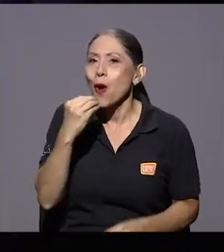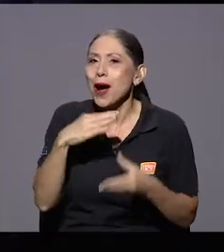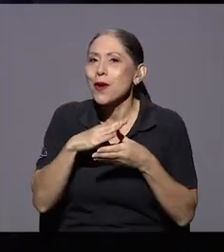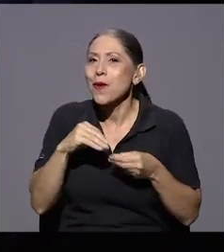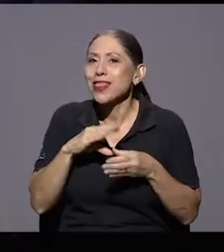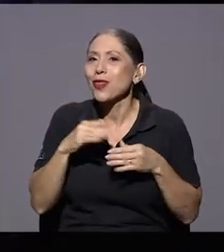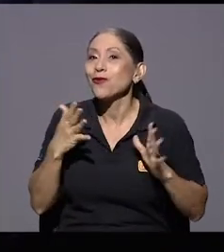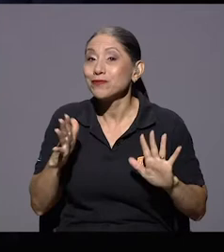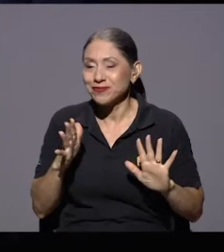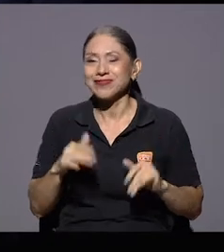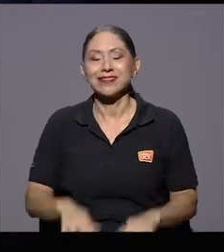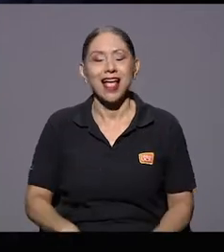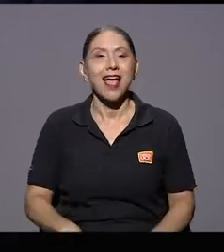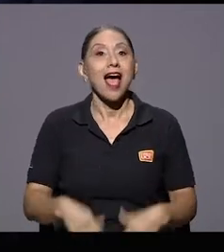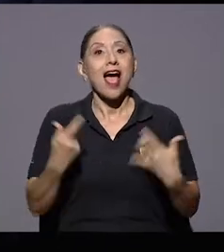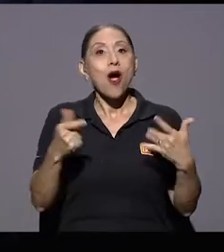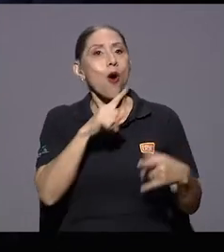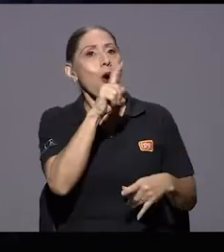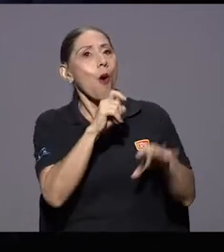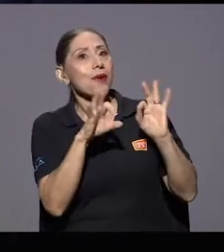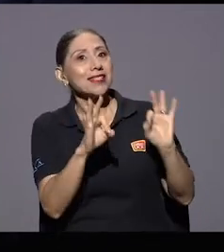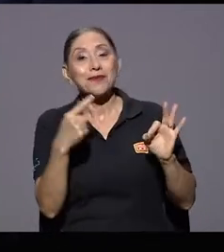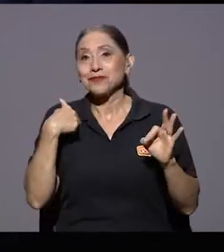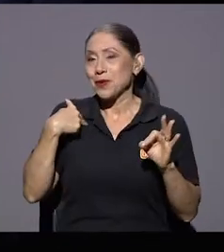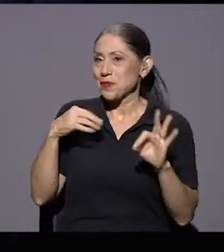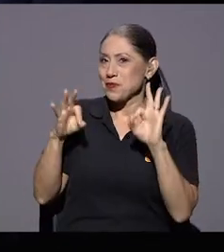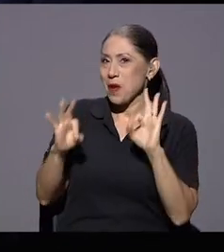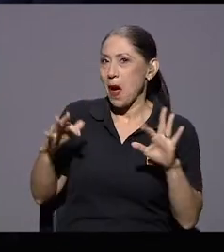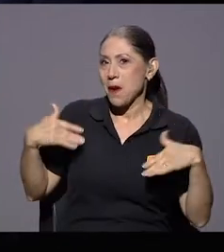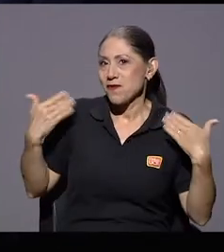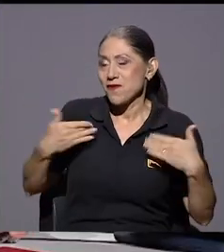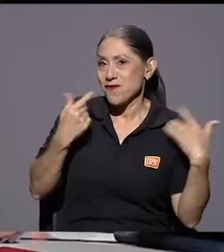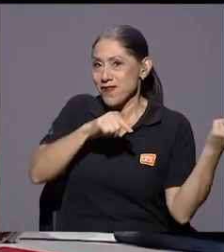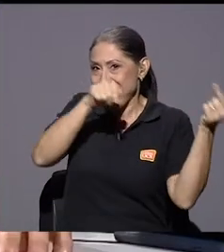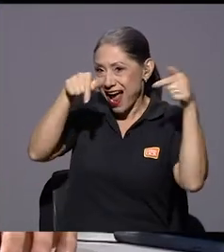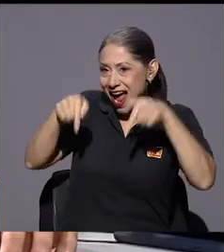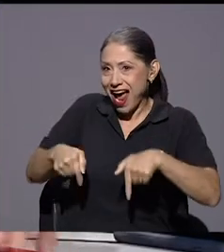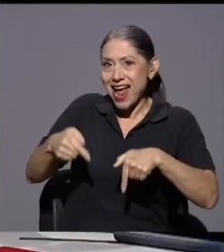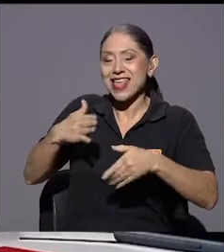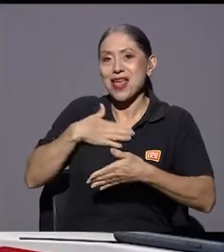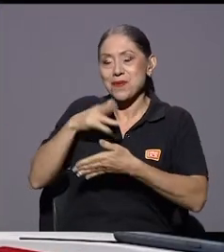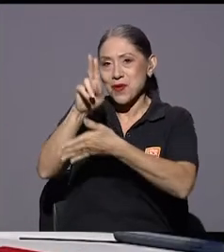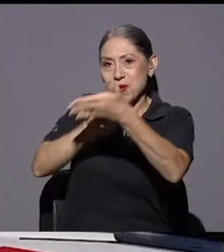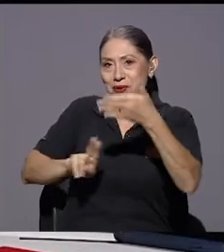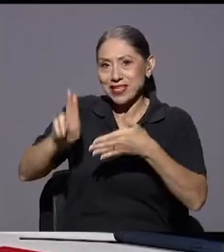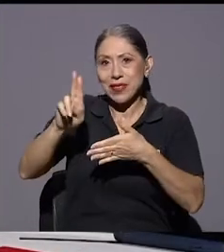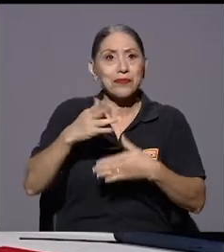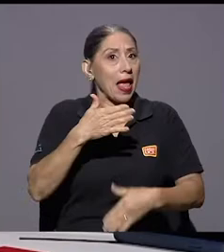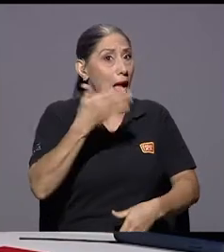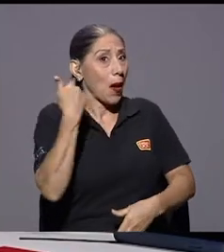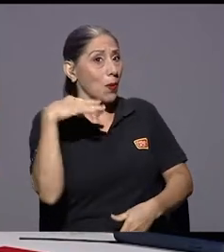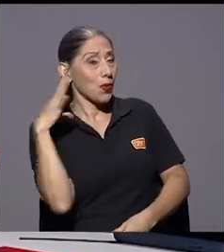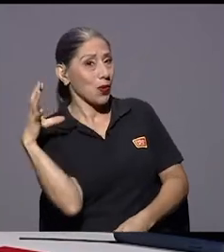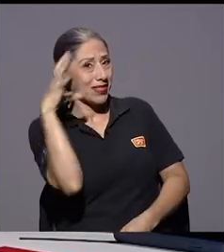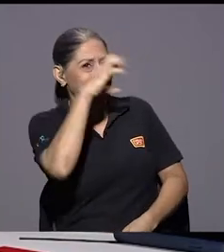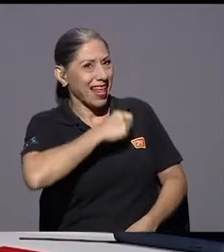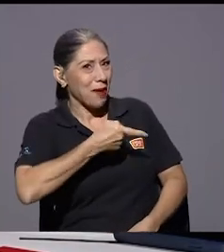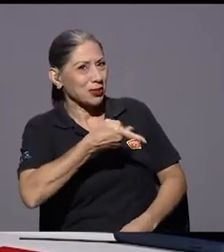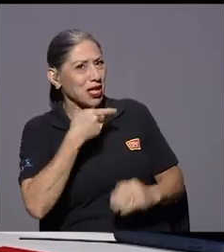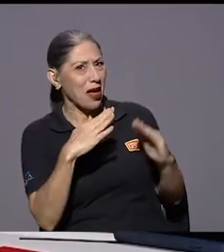están? Hola Marlon, muy bien y muy feliz de estar aquí en la Alma Mater de nuevo Pues un gusto, nos enteramos ahora hace